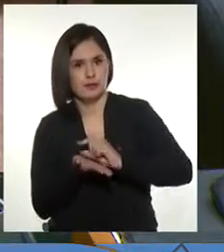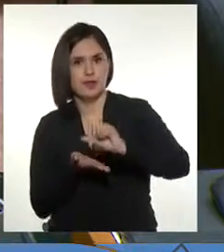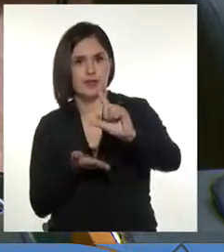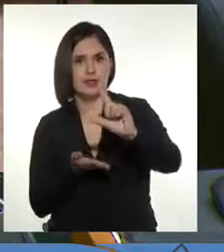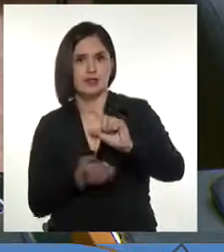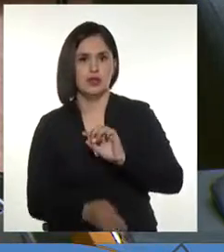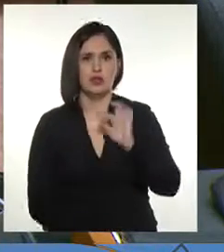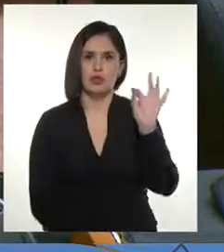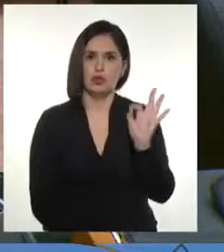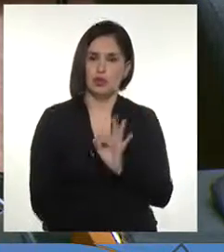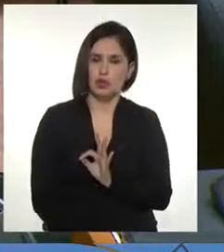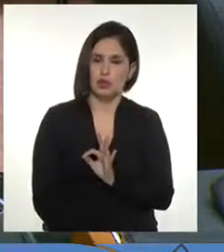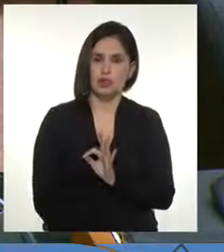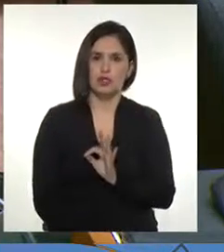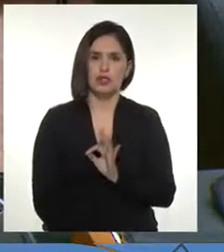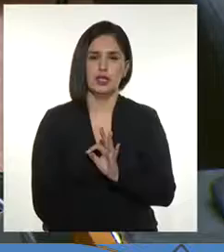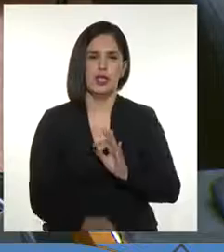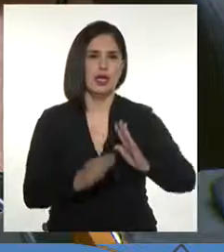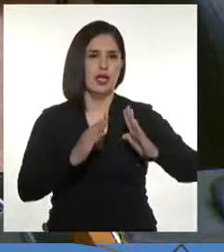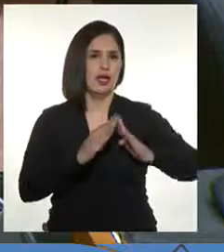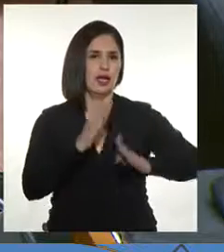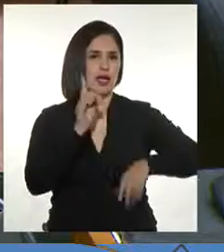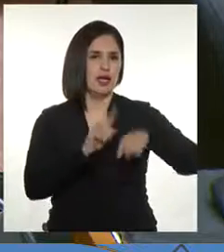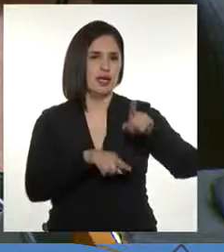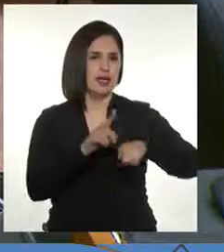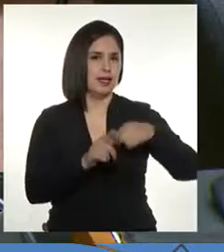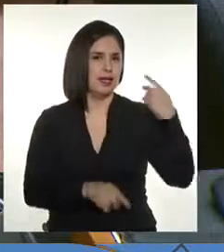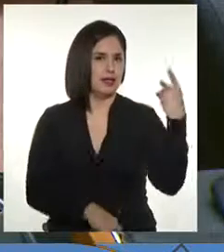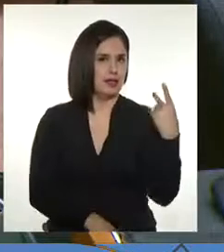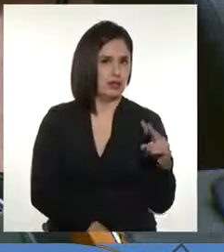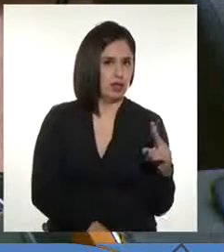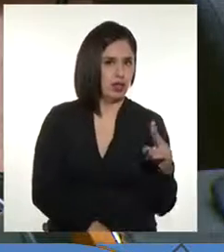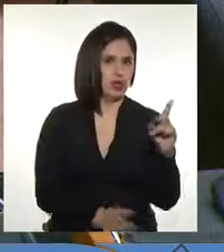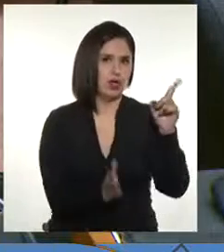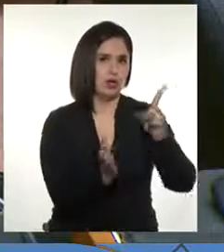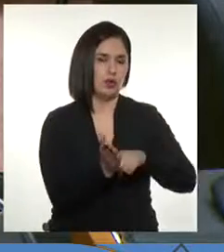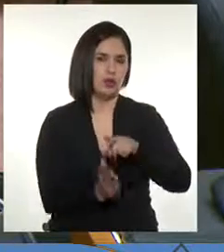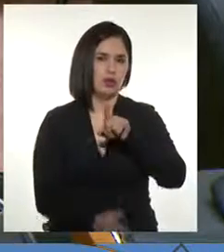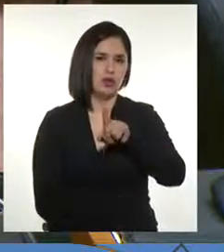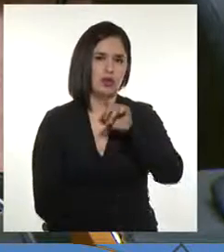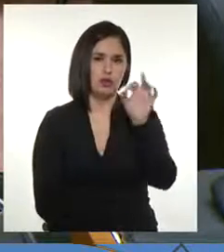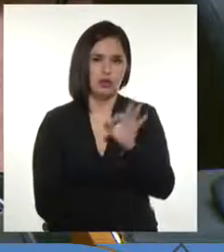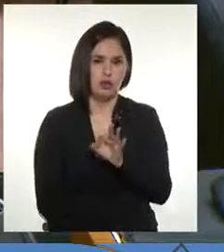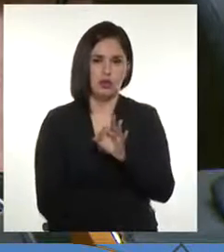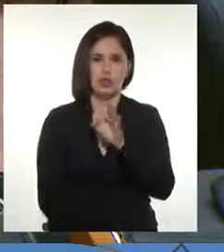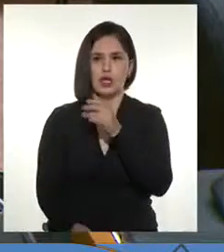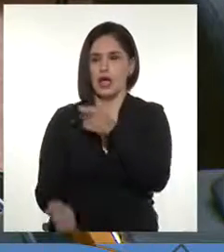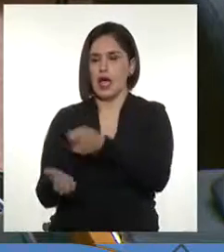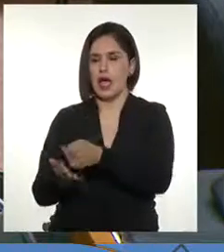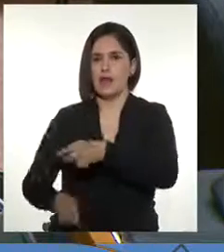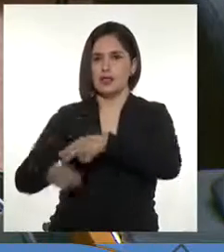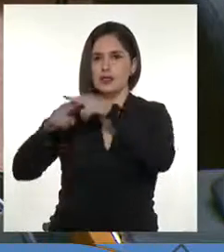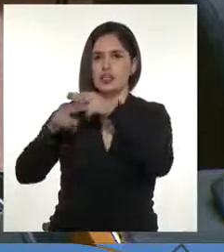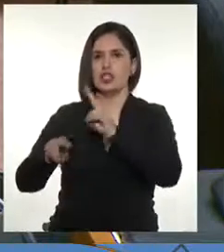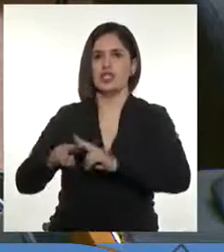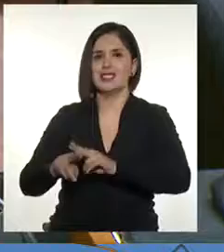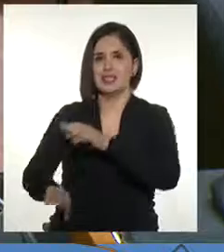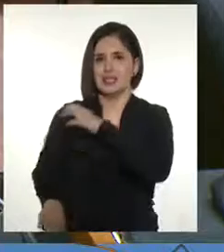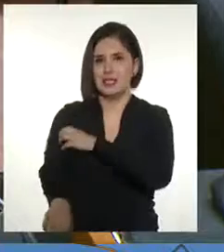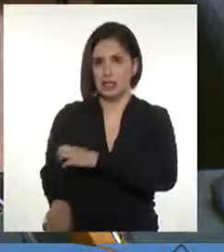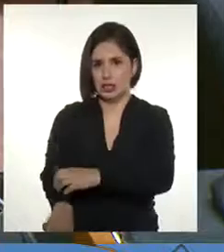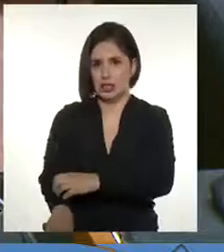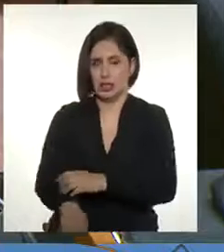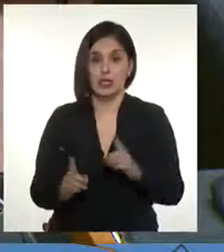tasa al patrimonio inmobiliario, en impuesto del 1% a las inversiones en regiones, en